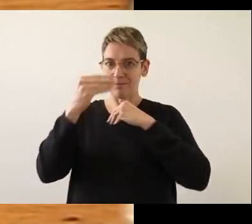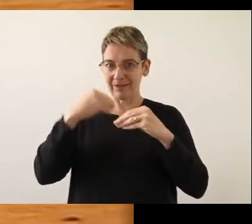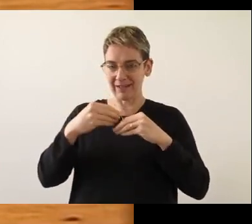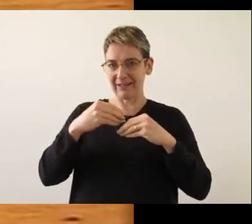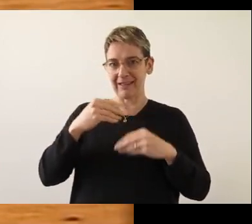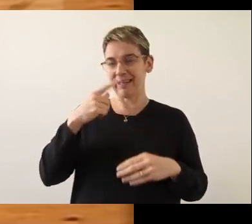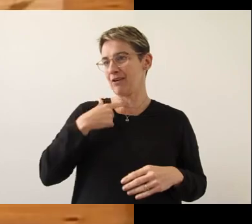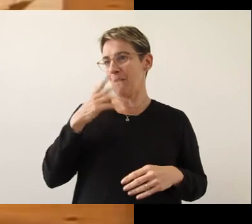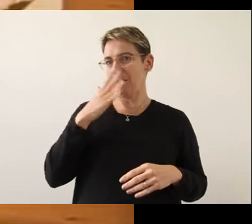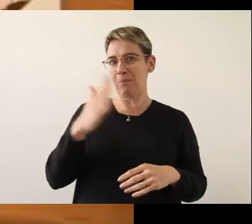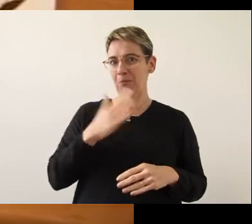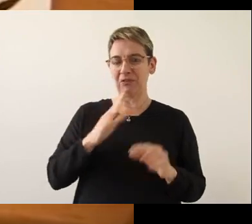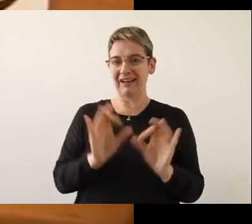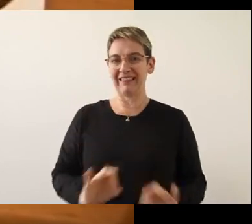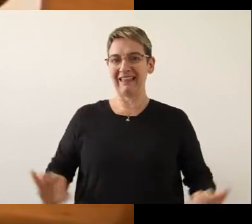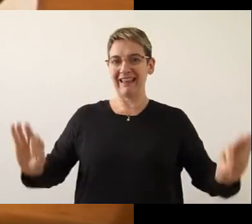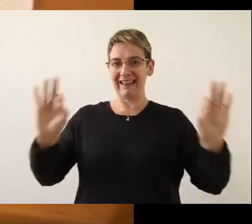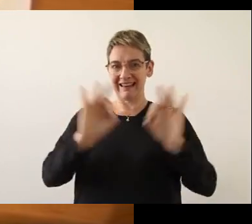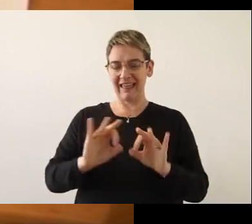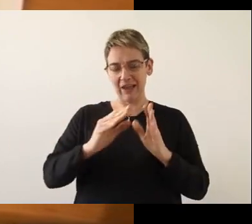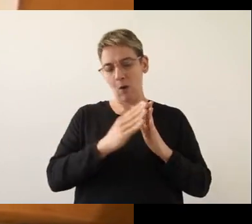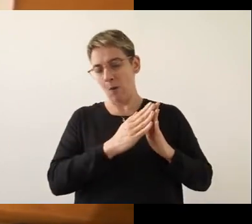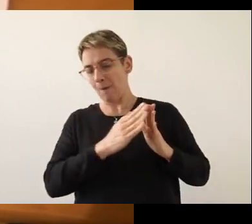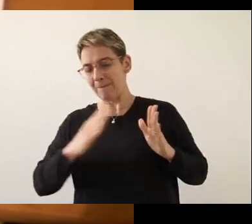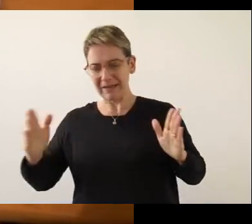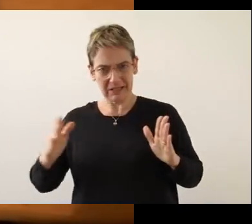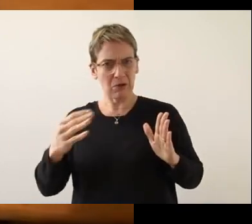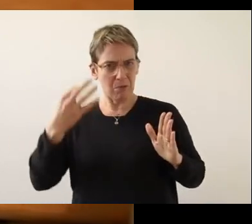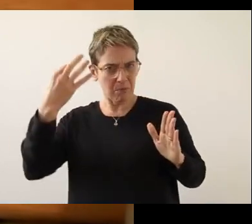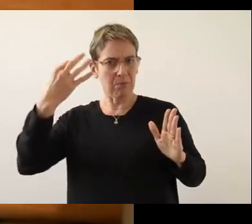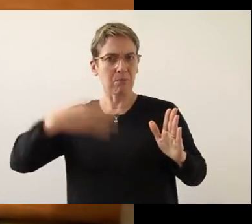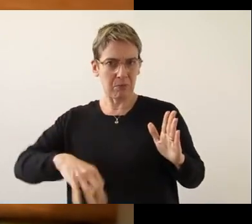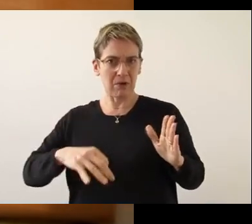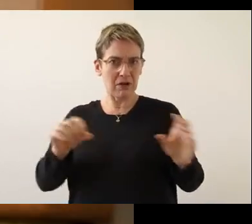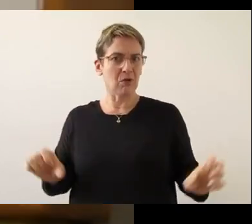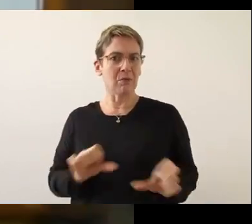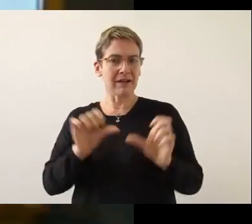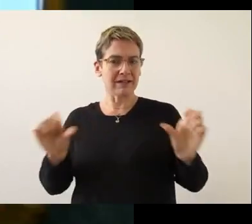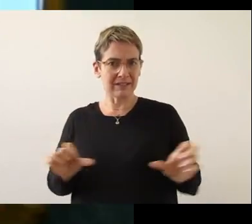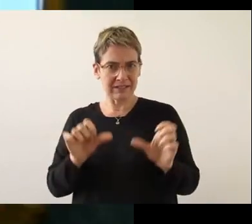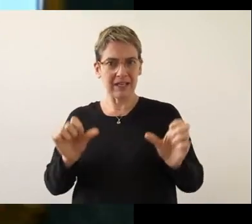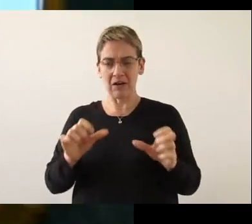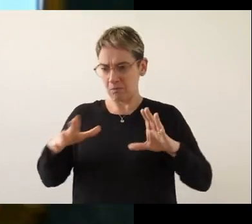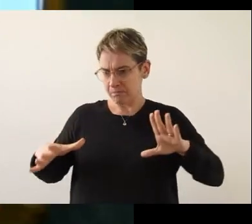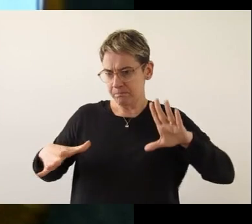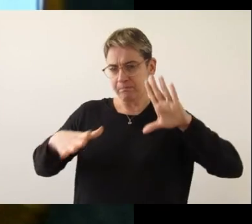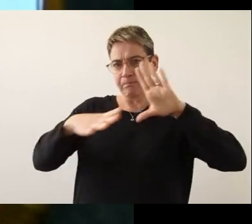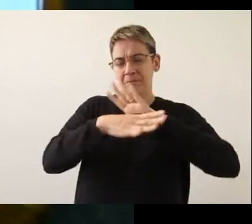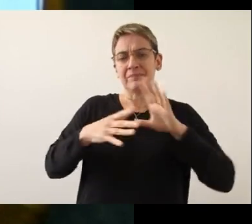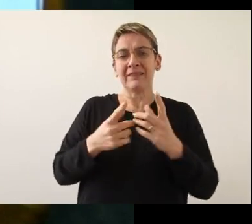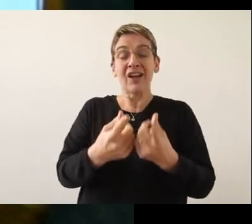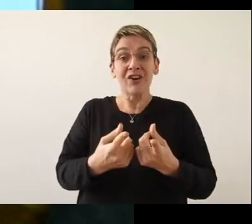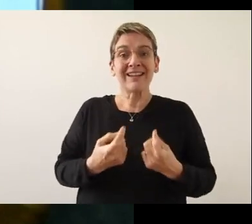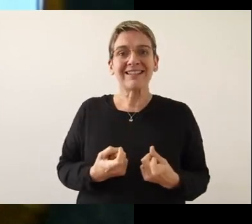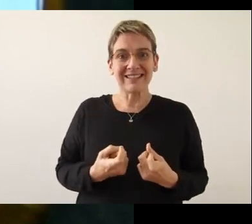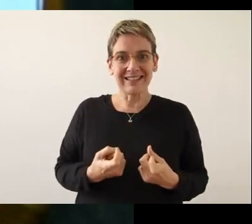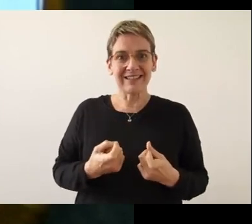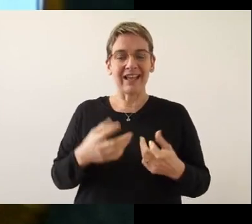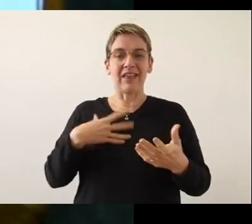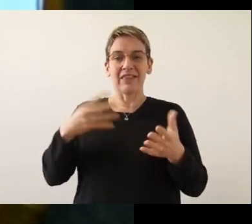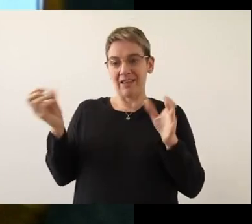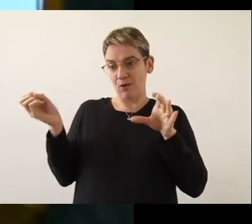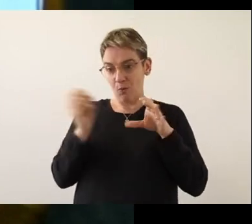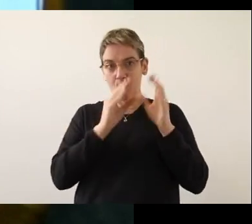alteraciones durante un periodo suficientemente largo, compatible con las necesidades de